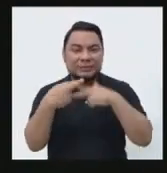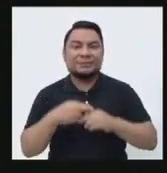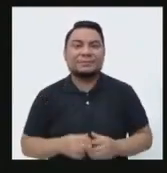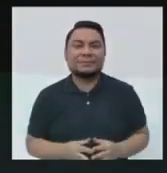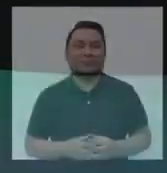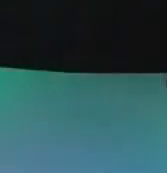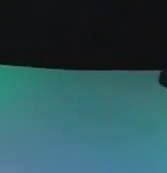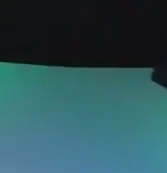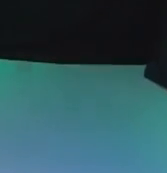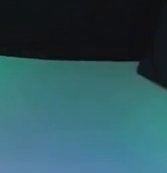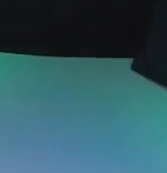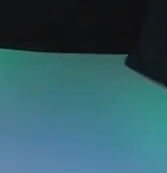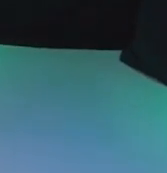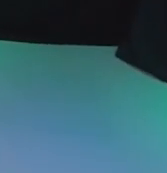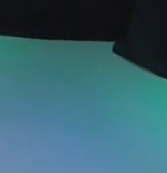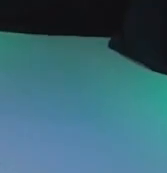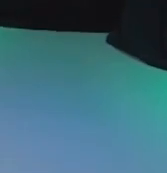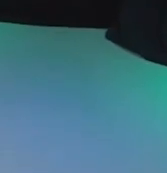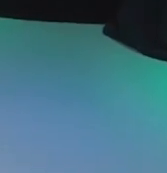Debate.